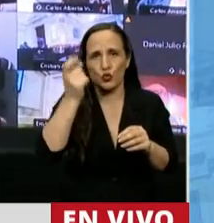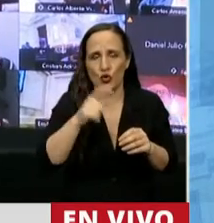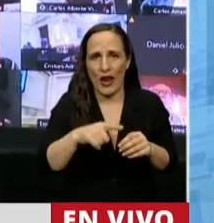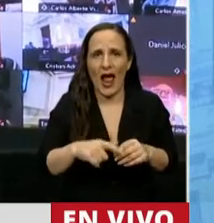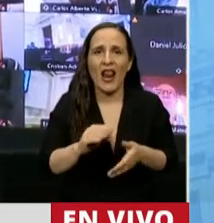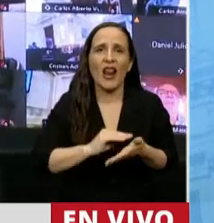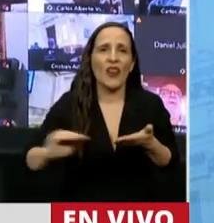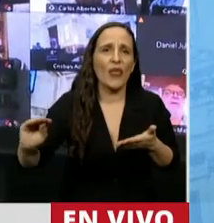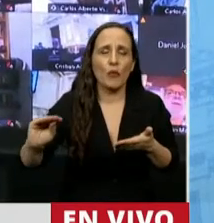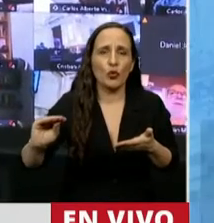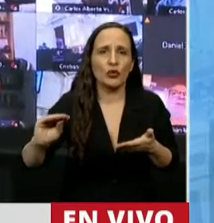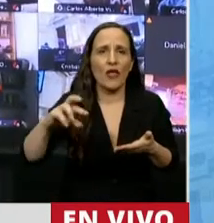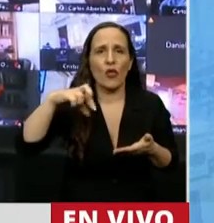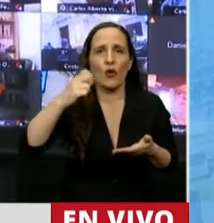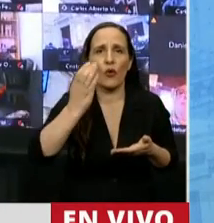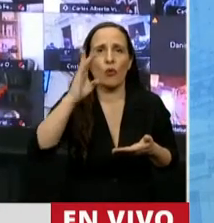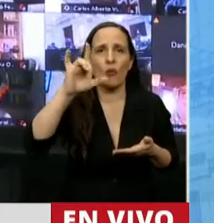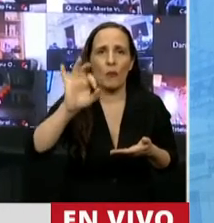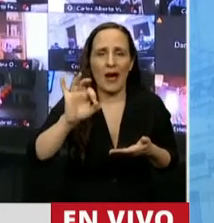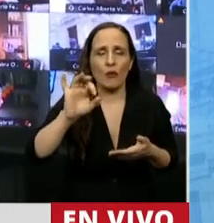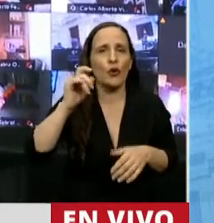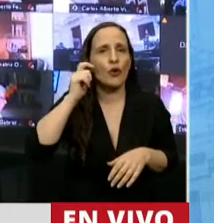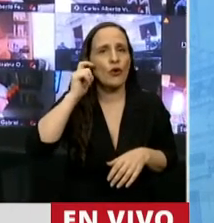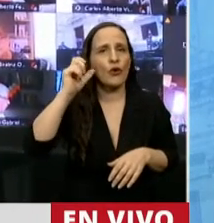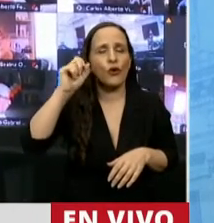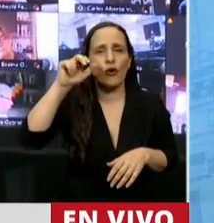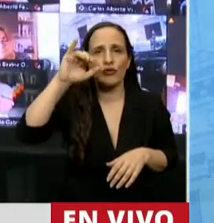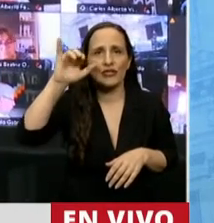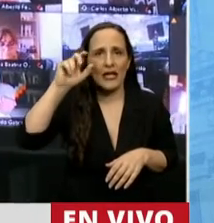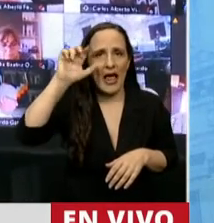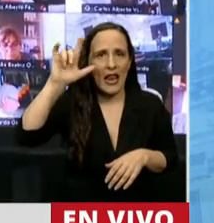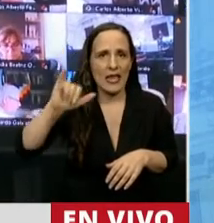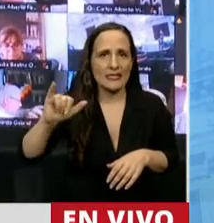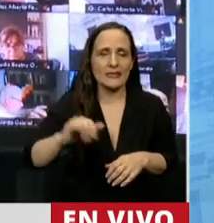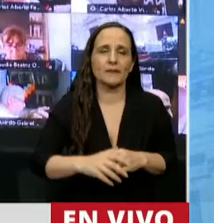el diputado Pablo González. Mire,